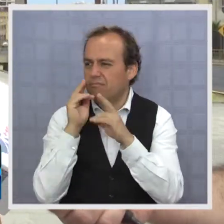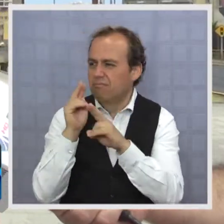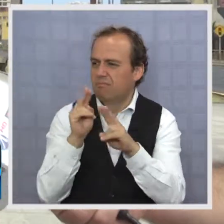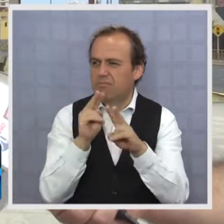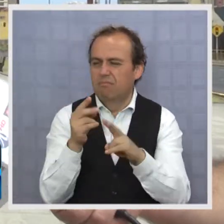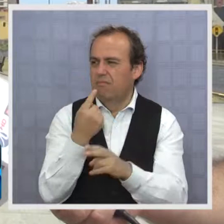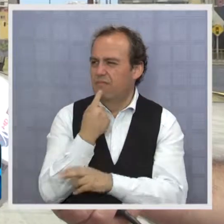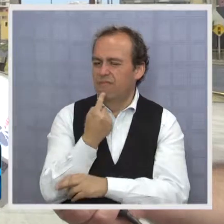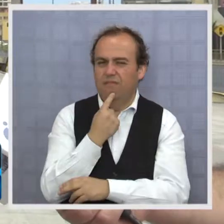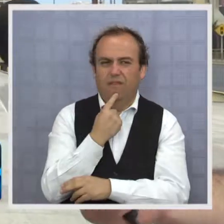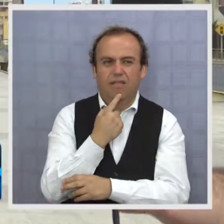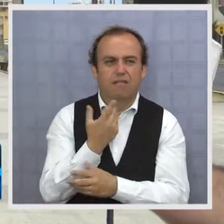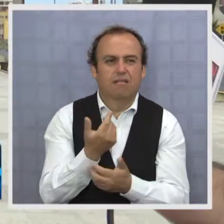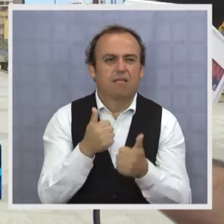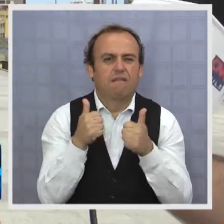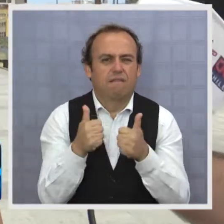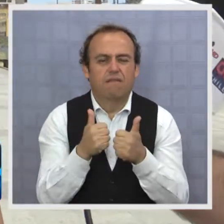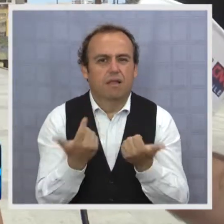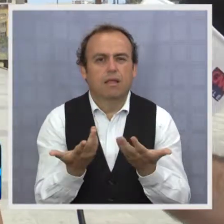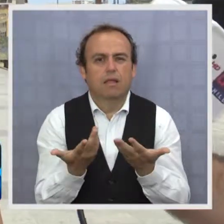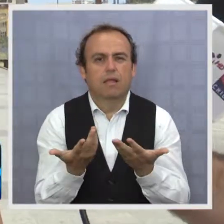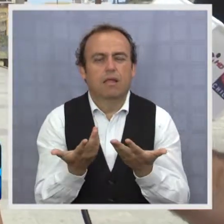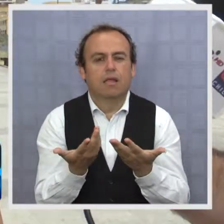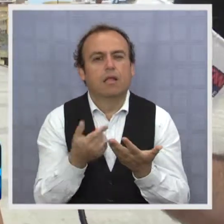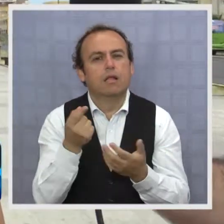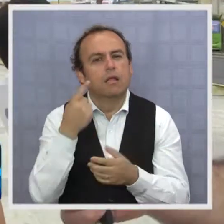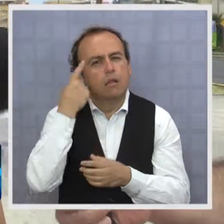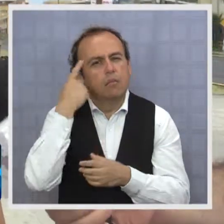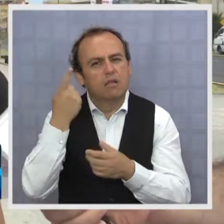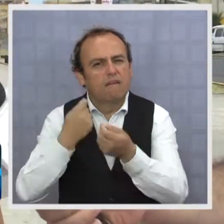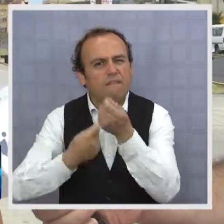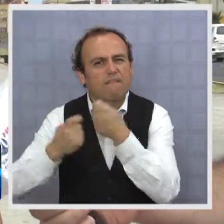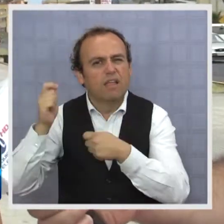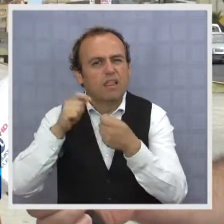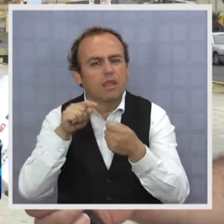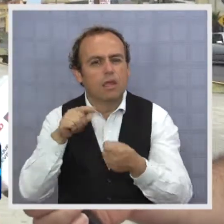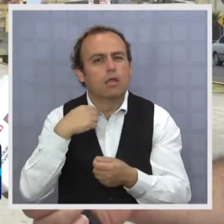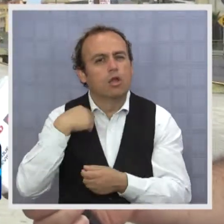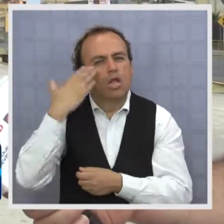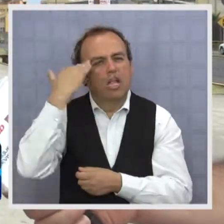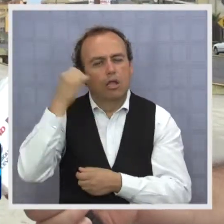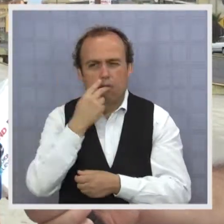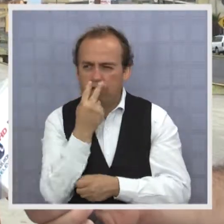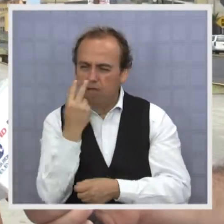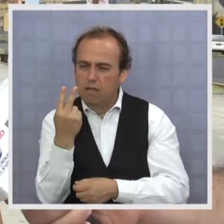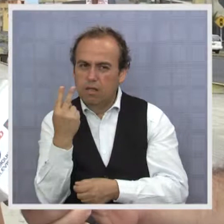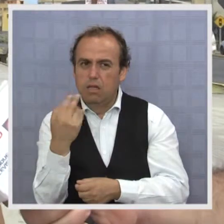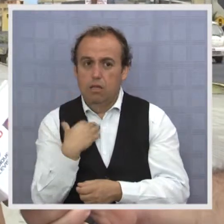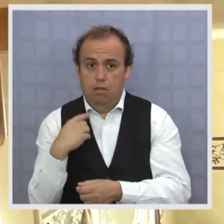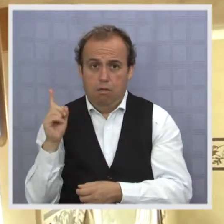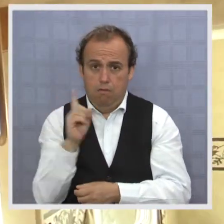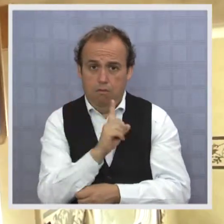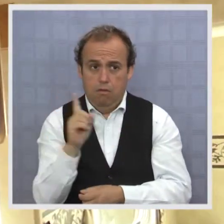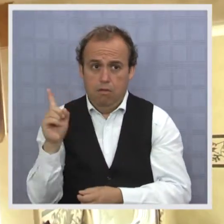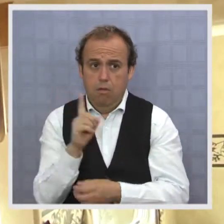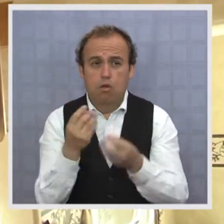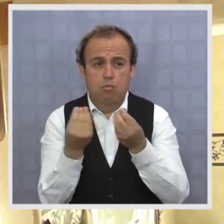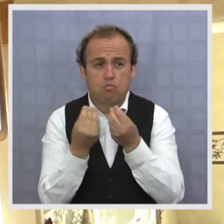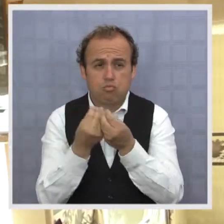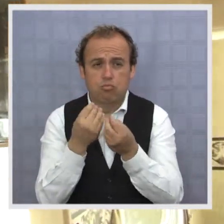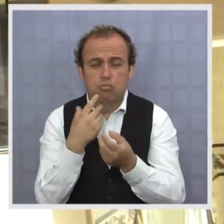presta para bien. ¿Usted piensa que esas casas están para el evento o hay gente viviendo? No, yo creo que hay gente porque cuando yo venía para acá salieron hartos